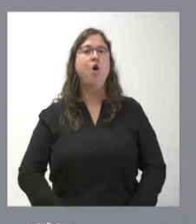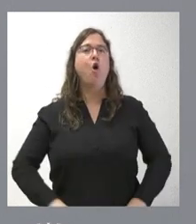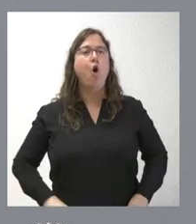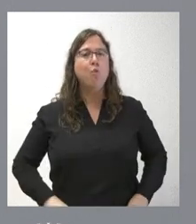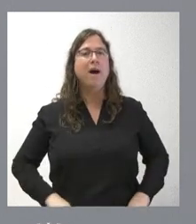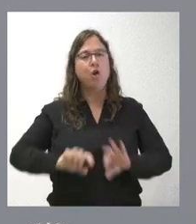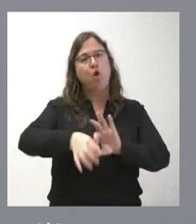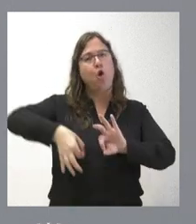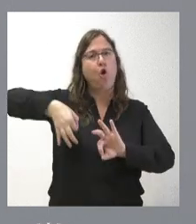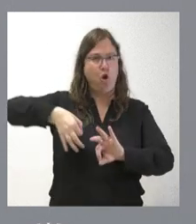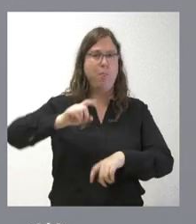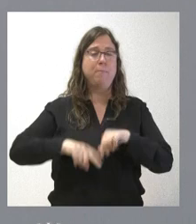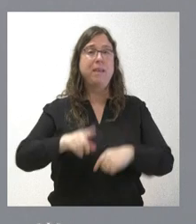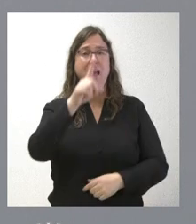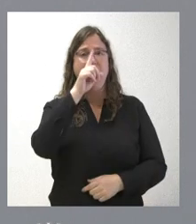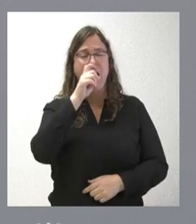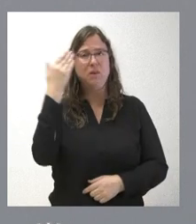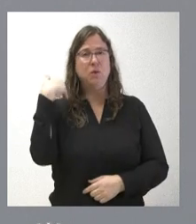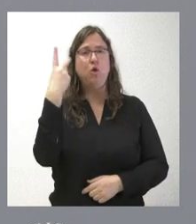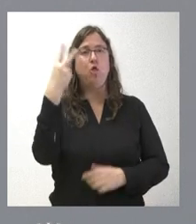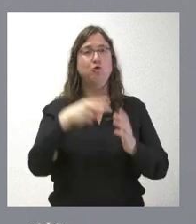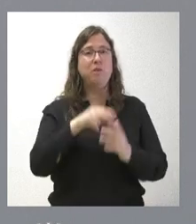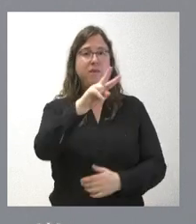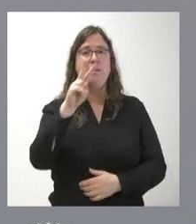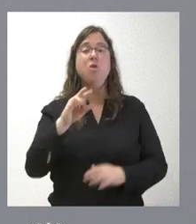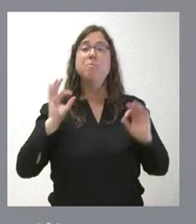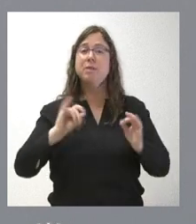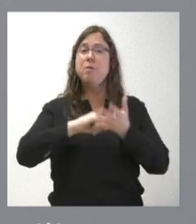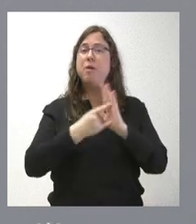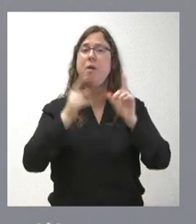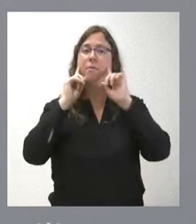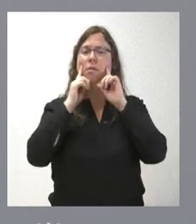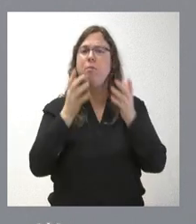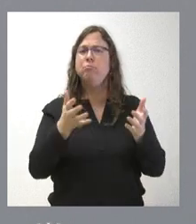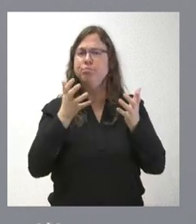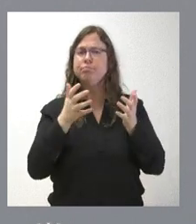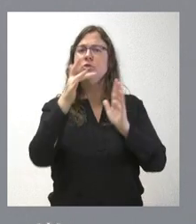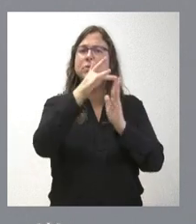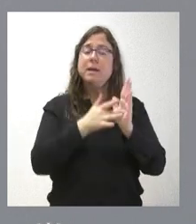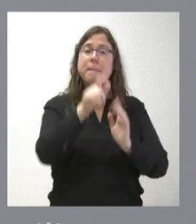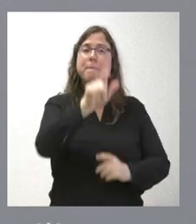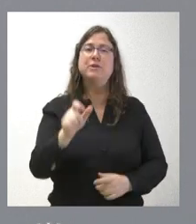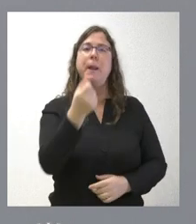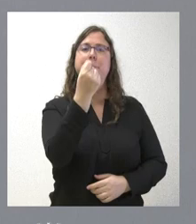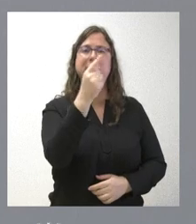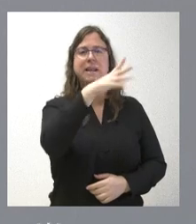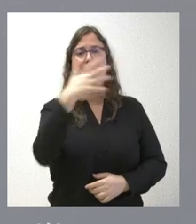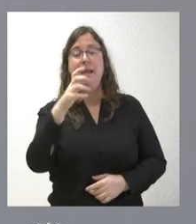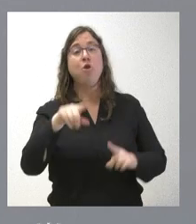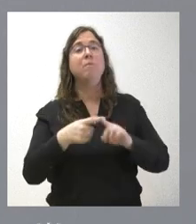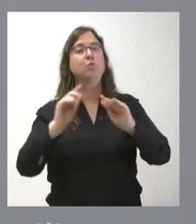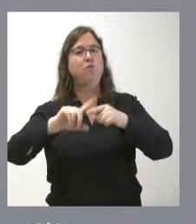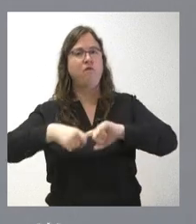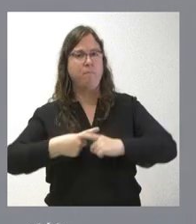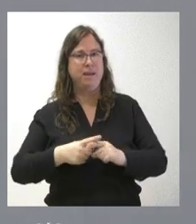colo rectal. En el año 2022, en el marco de este programa preventivo, se beneficiaron un total de 1.500 pacientes y familiares